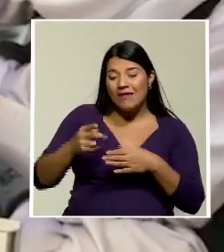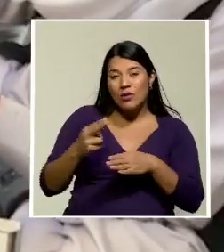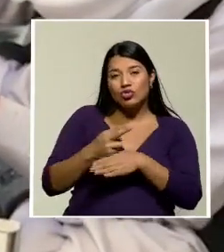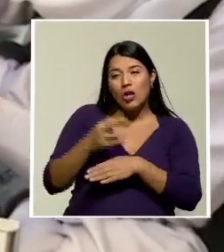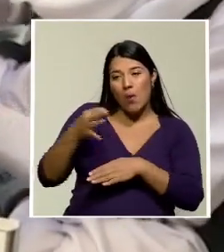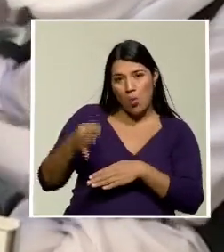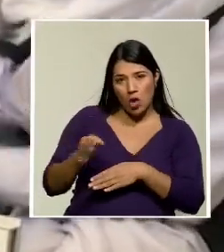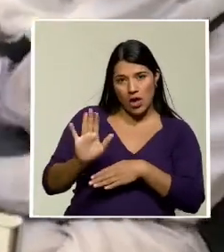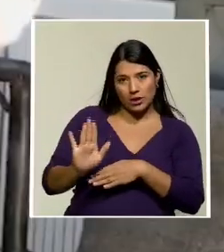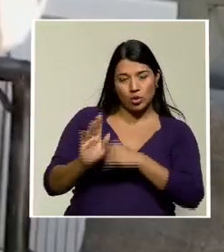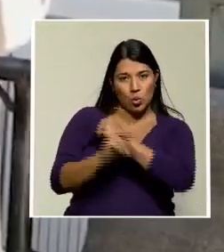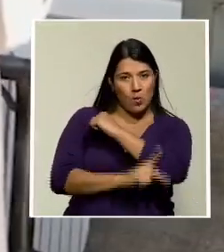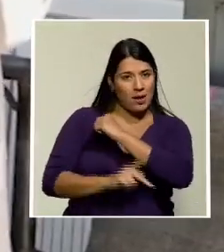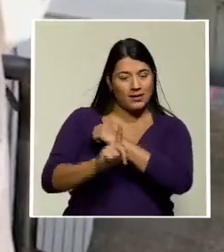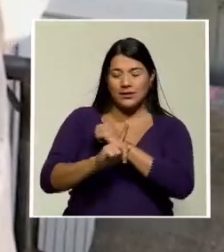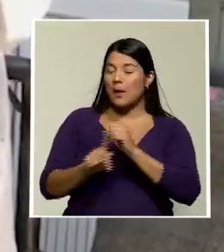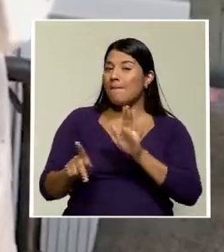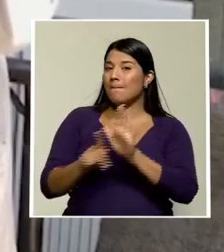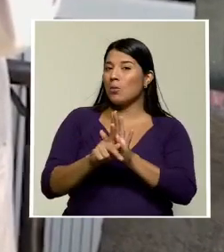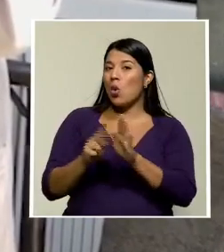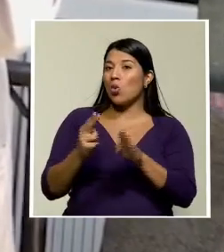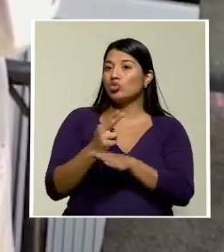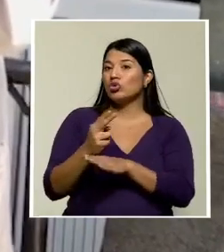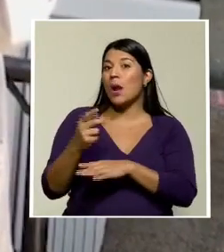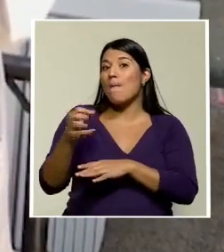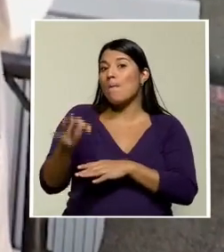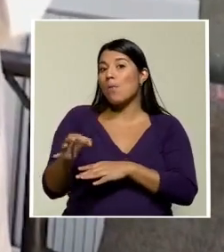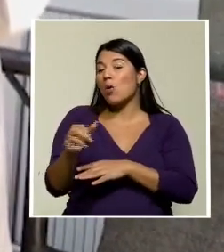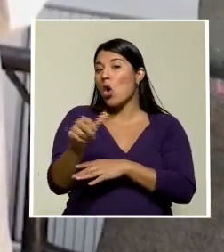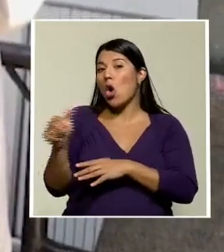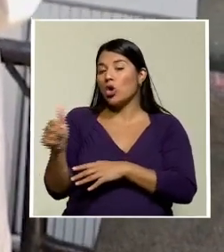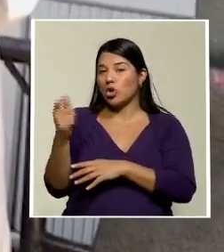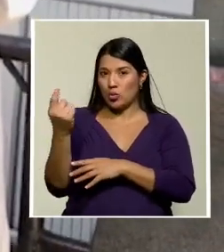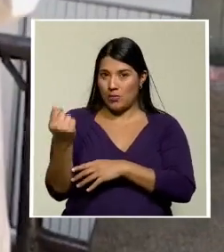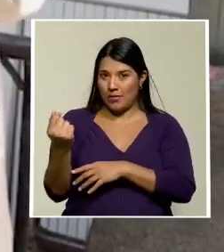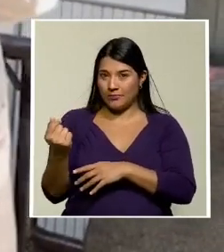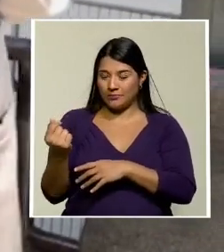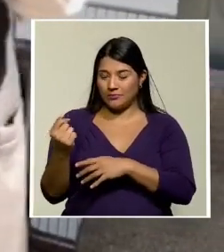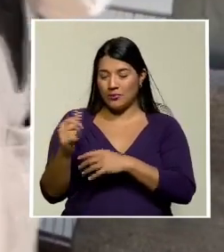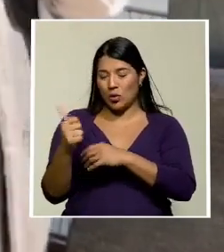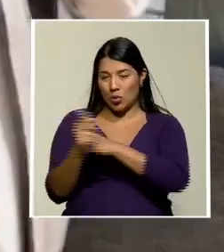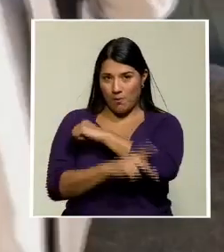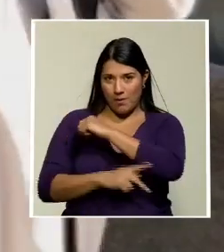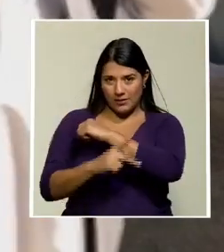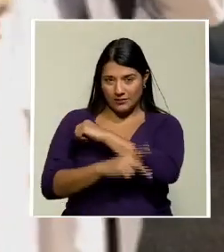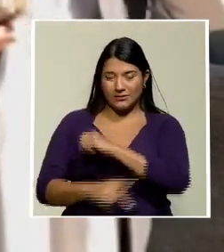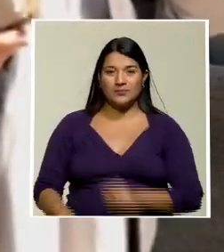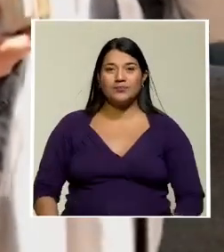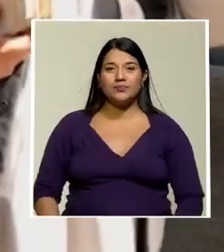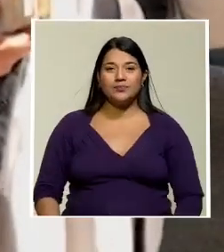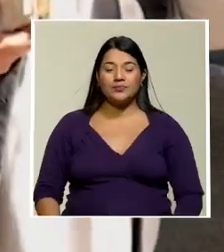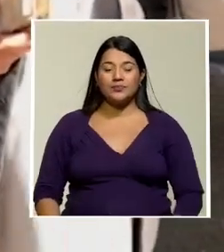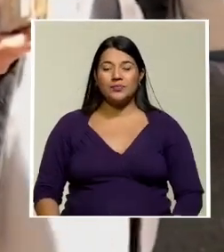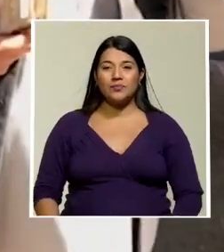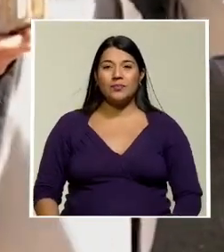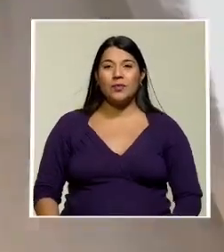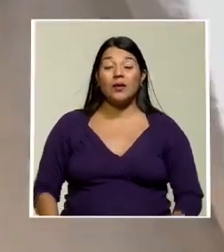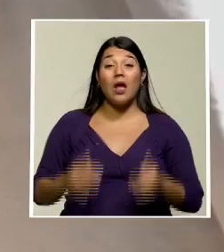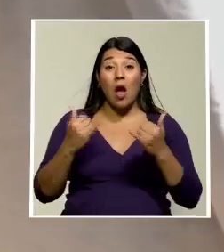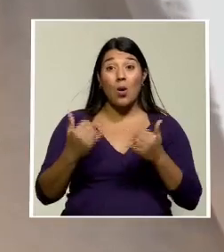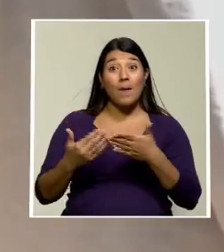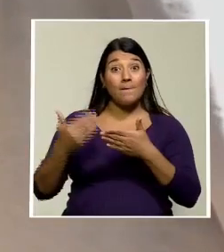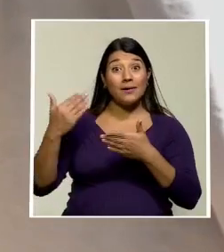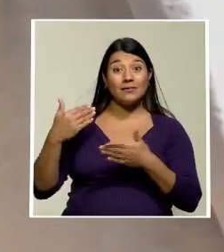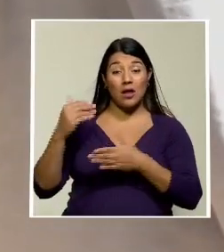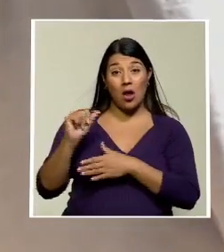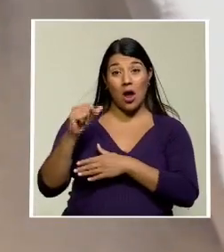en las transacciones dentro del país y ayudar a remontar la economía local tras la llegada al poder de los radicales islámicos el pasado